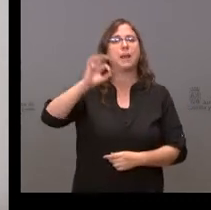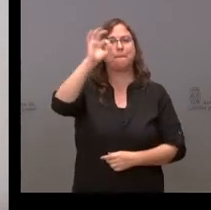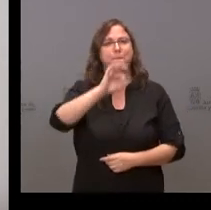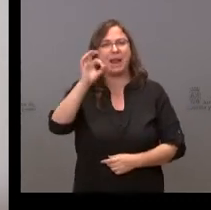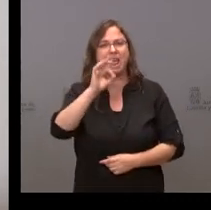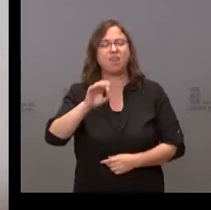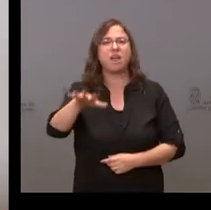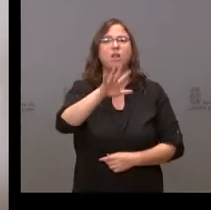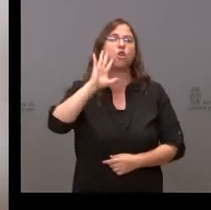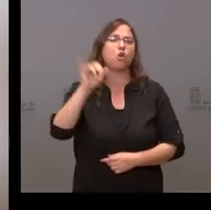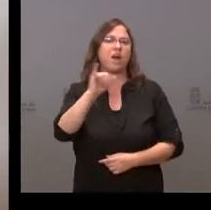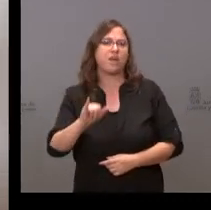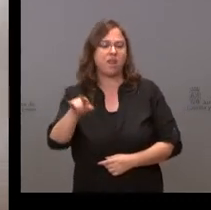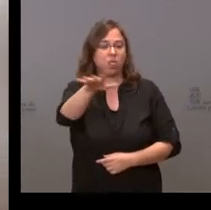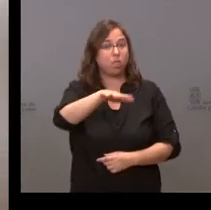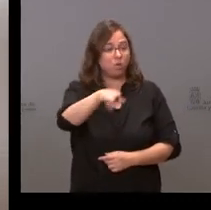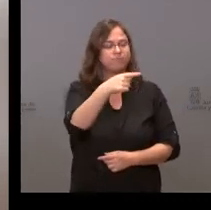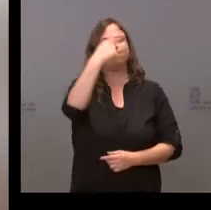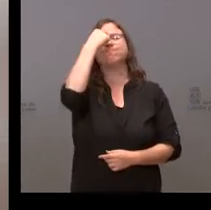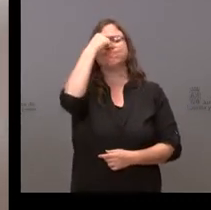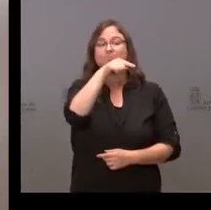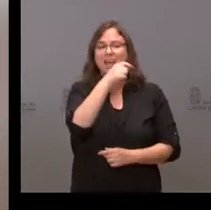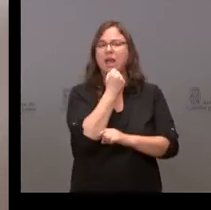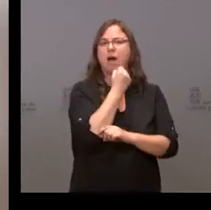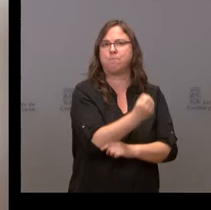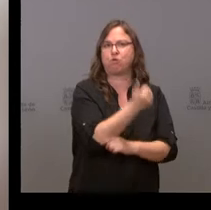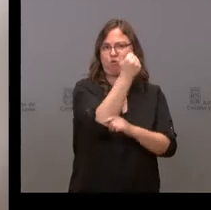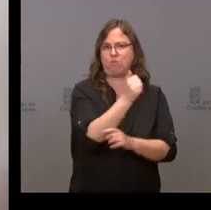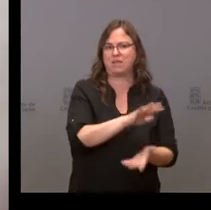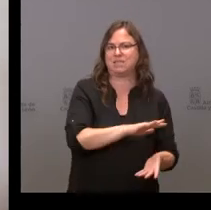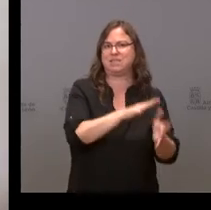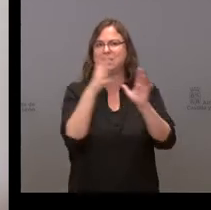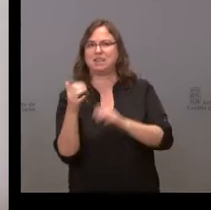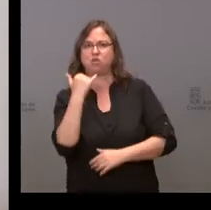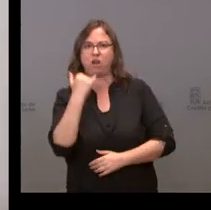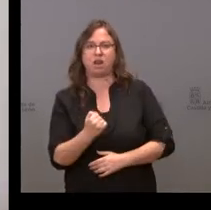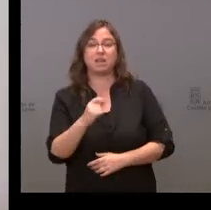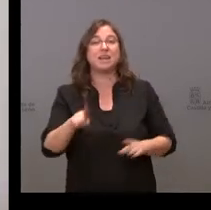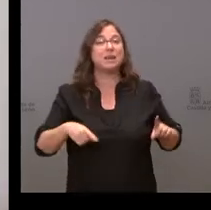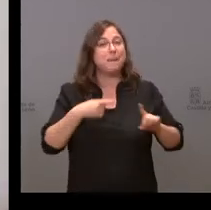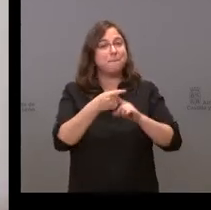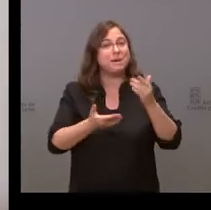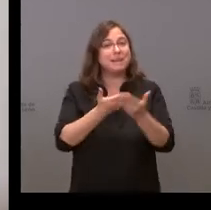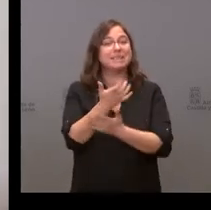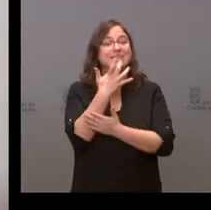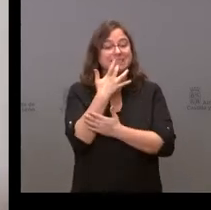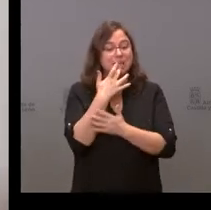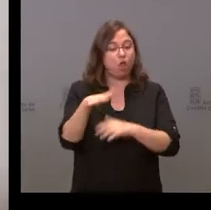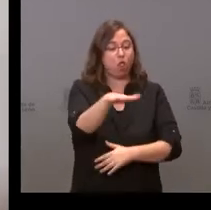están en la mente de todos y también hemos pedido que aquellos lugares donde se produce la energía